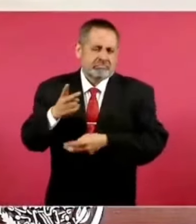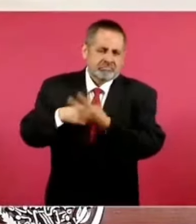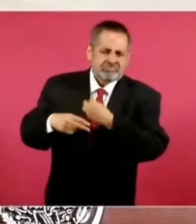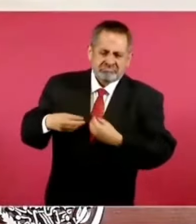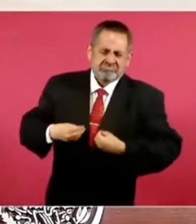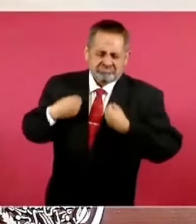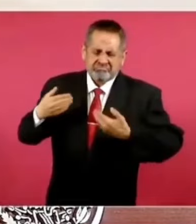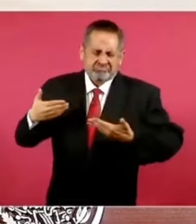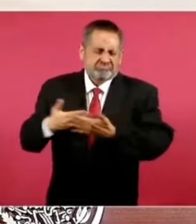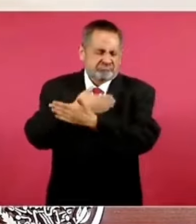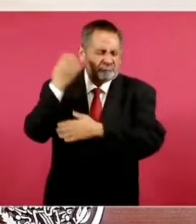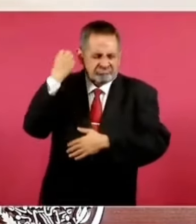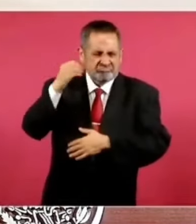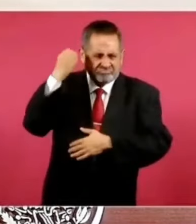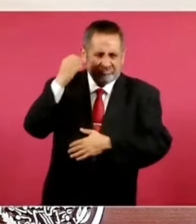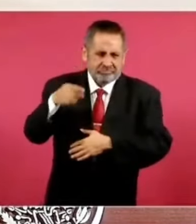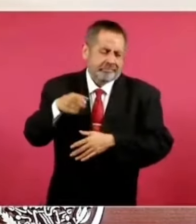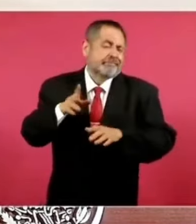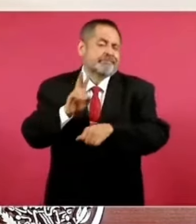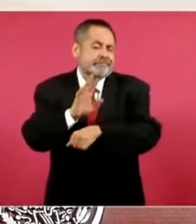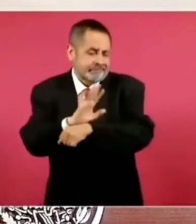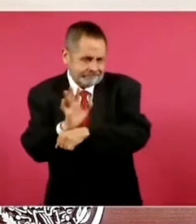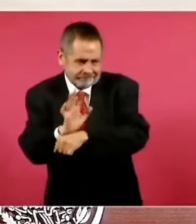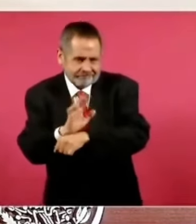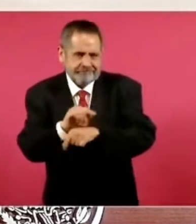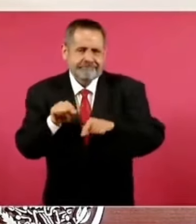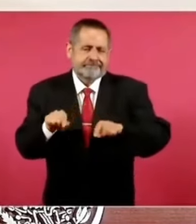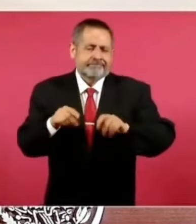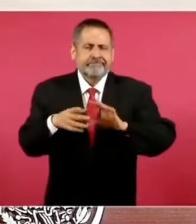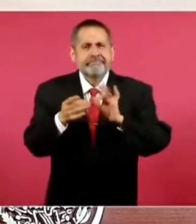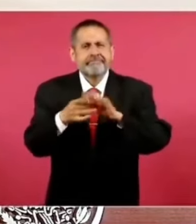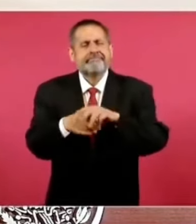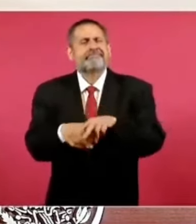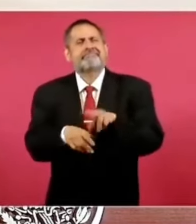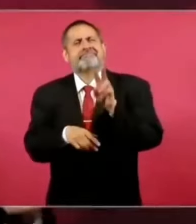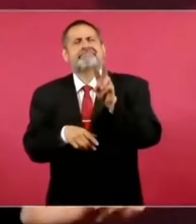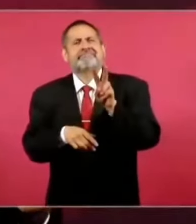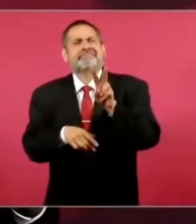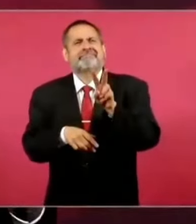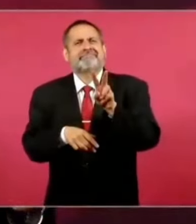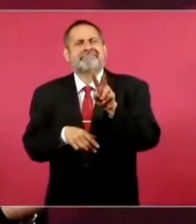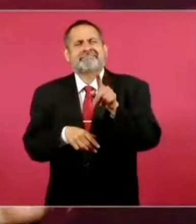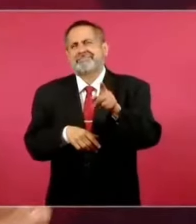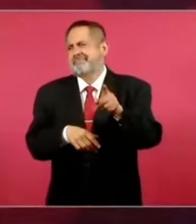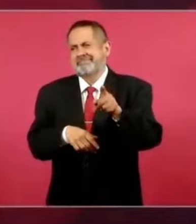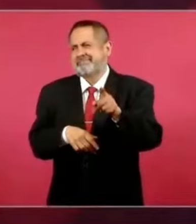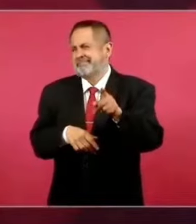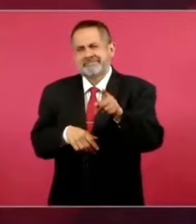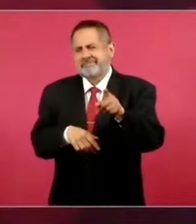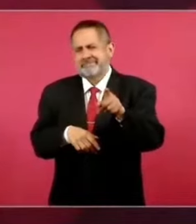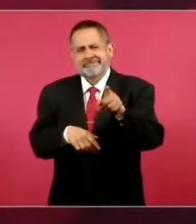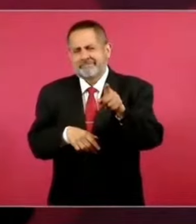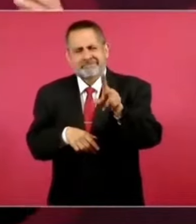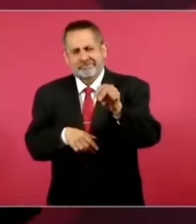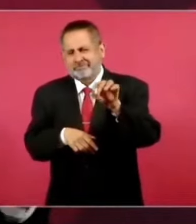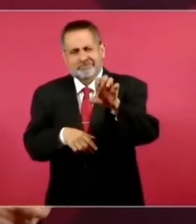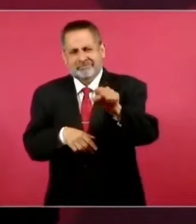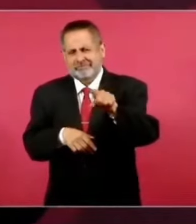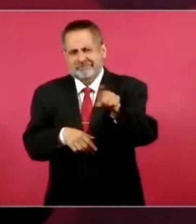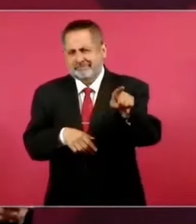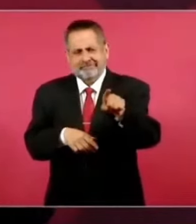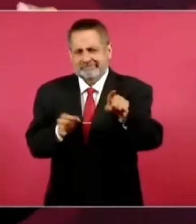y eso no, yo